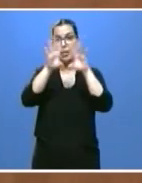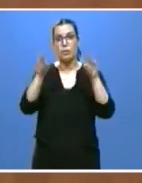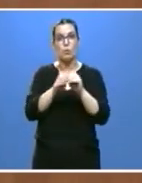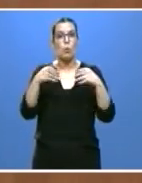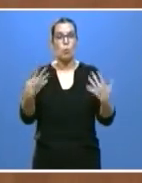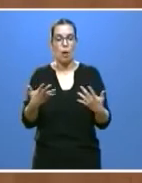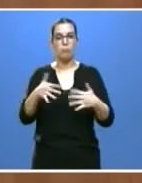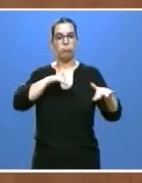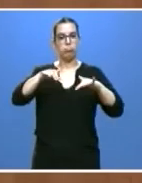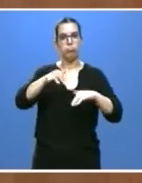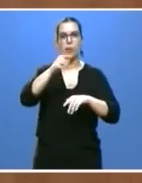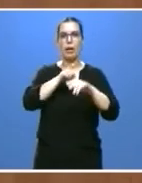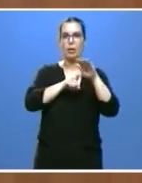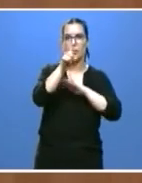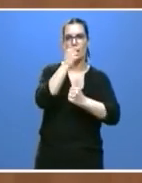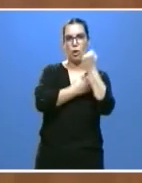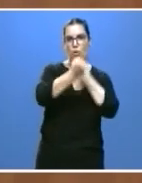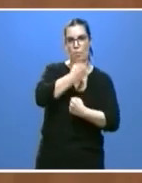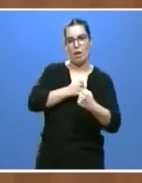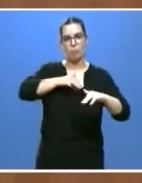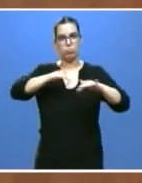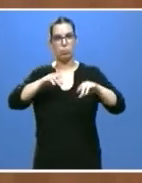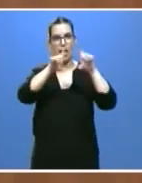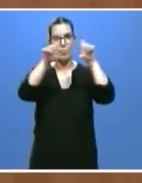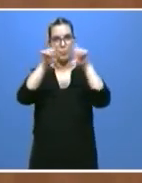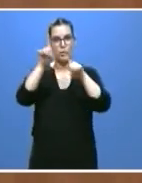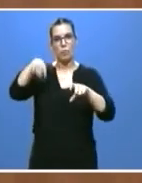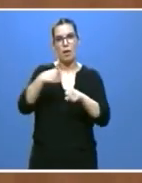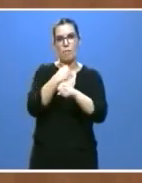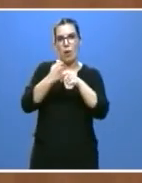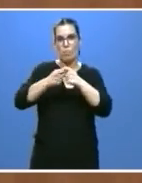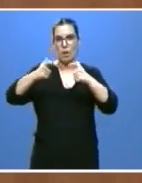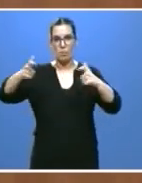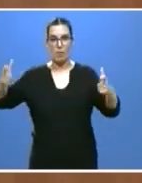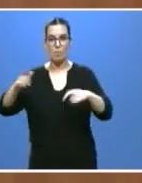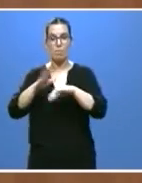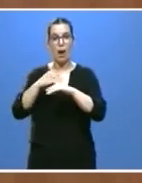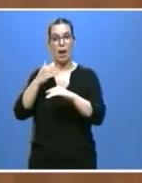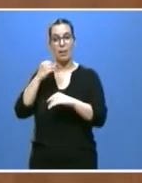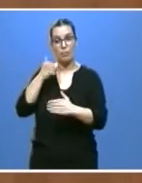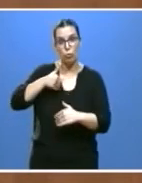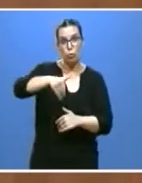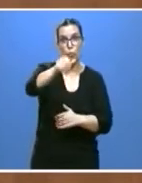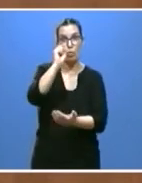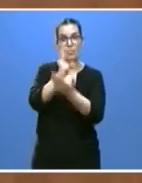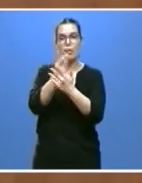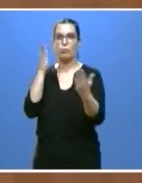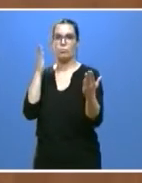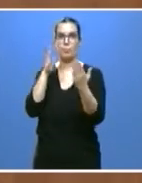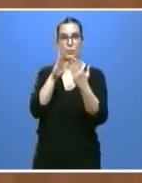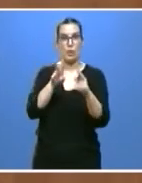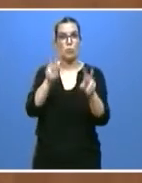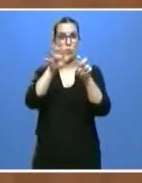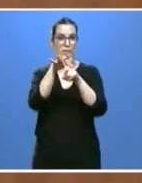la actividad empresarial, el crecimiento del empleo para afrontar los desafíos de futuro en el nuevo escenario,